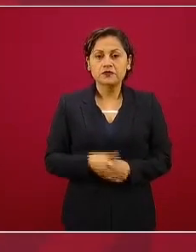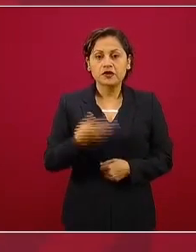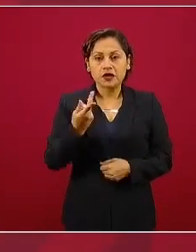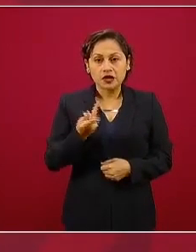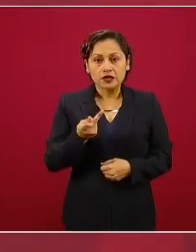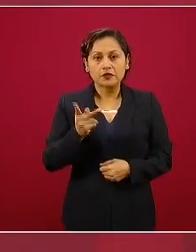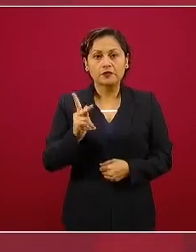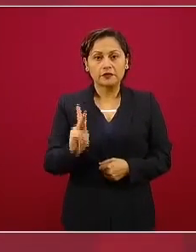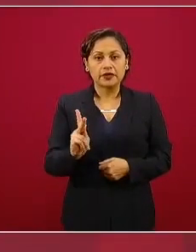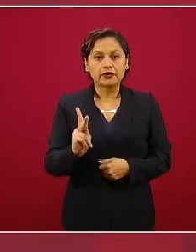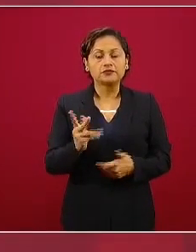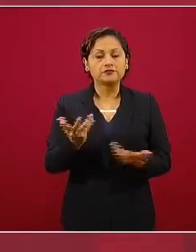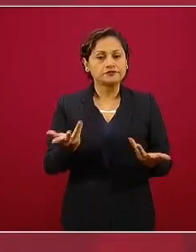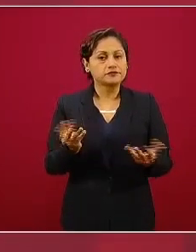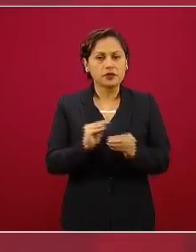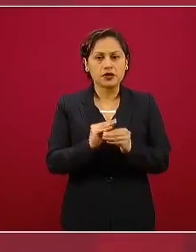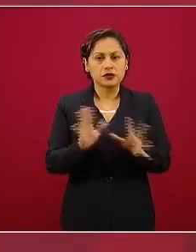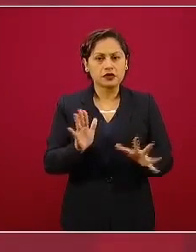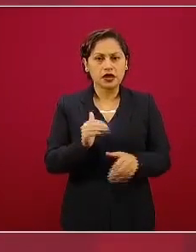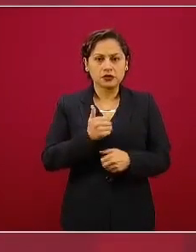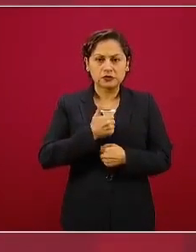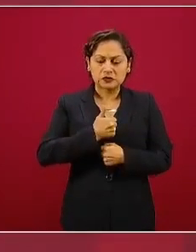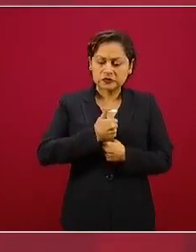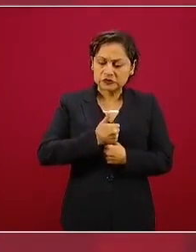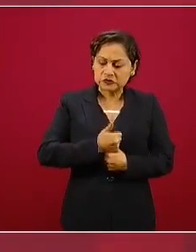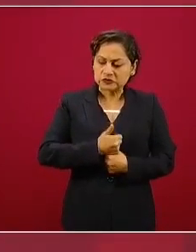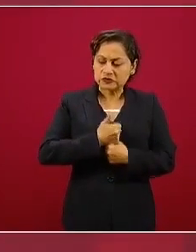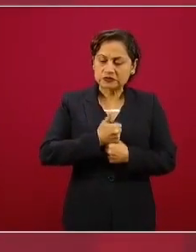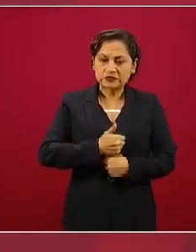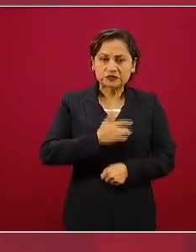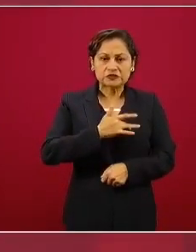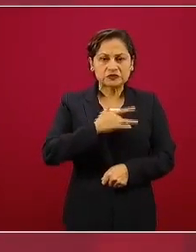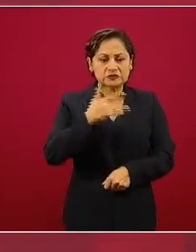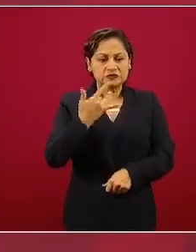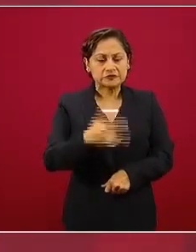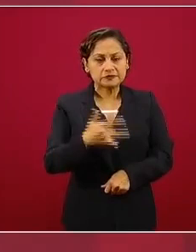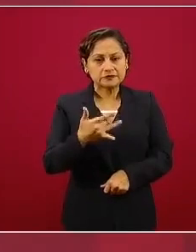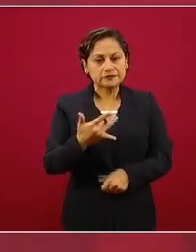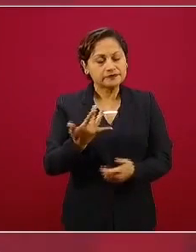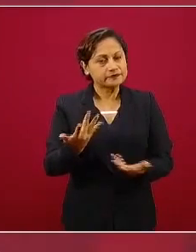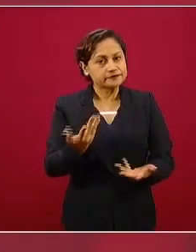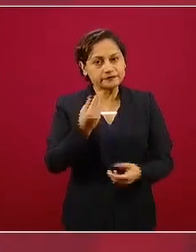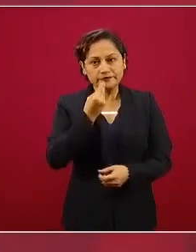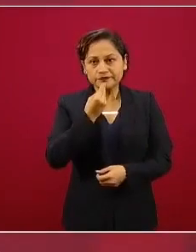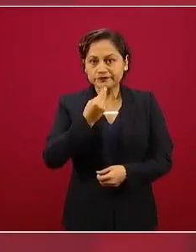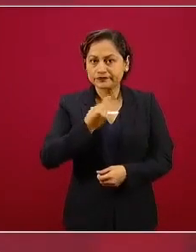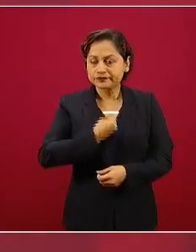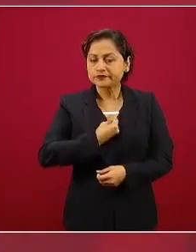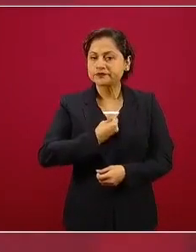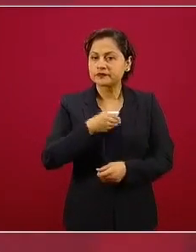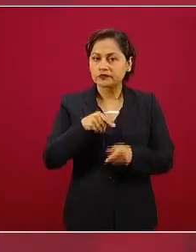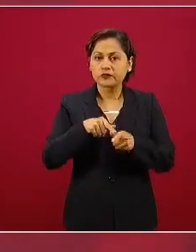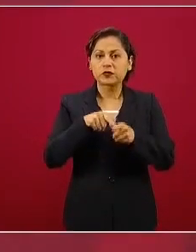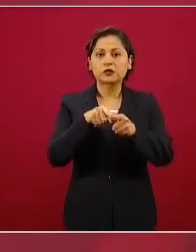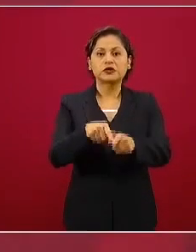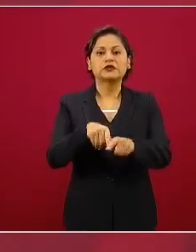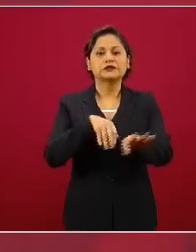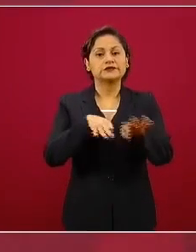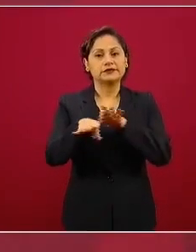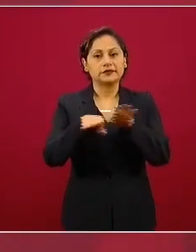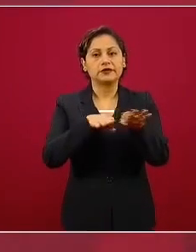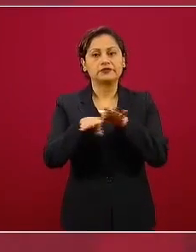estamos haciendo nuestro trabajo y no nos vamos